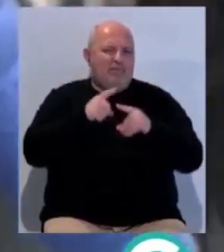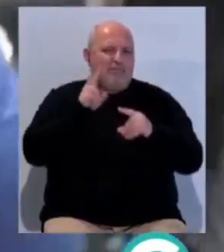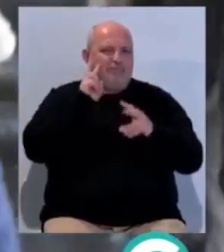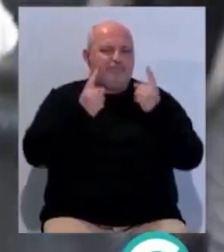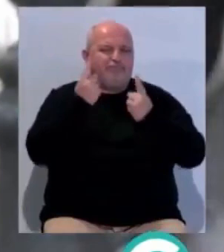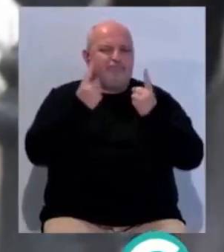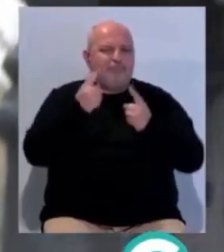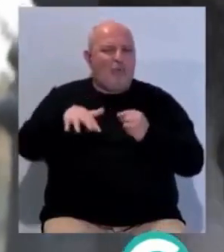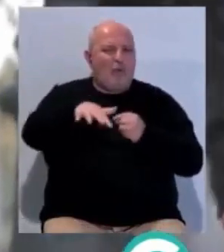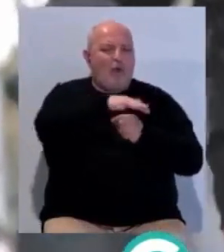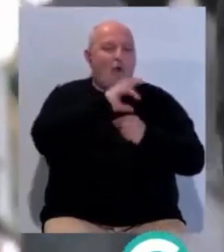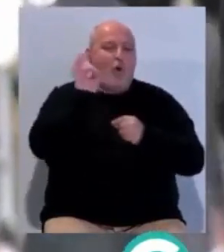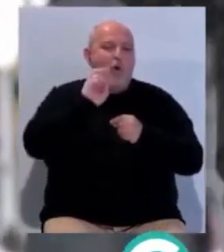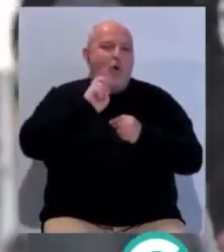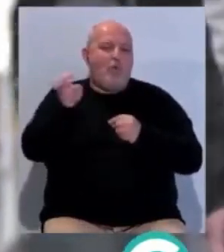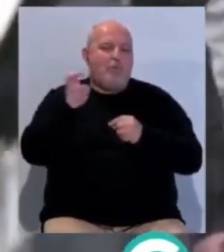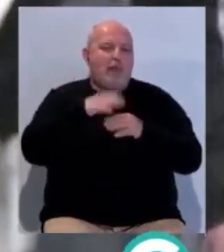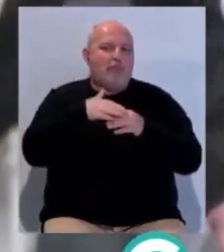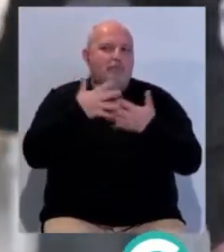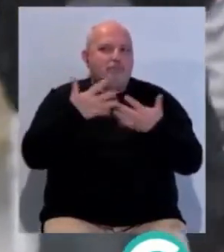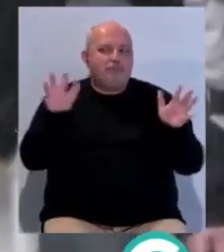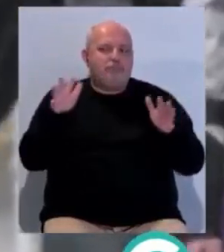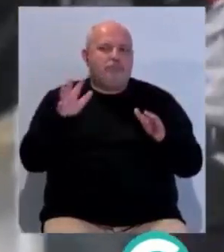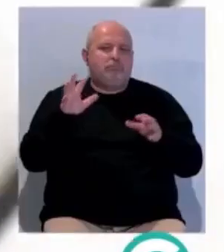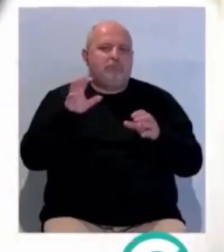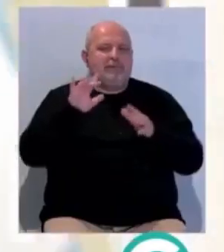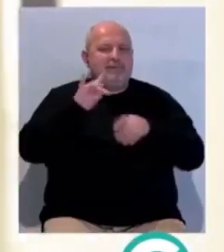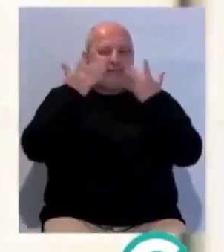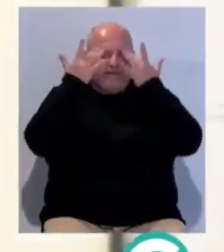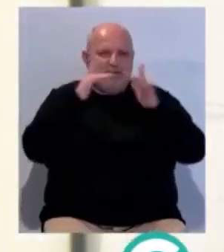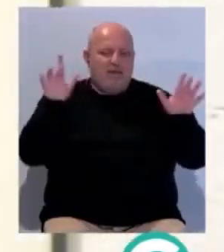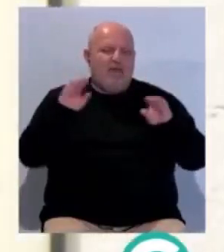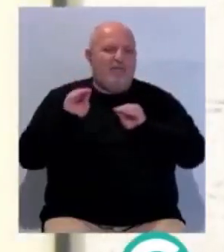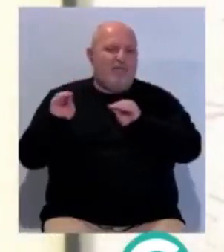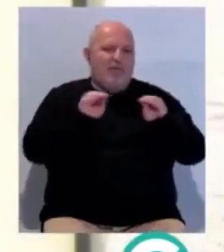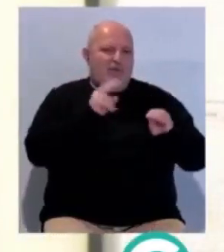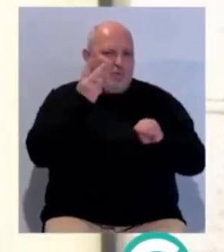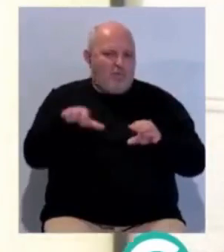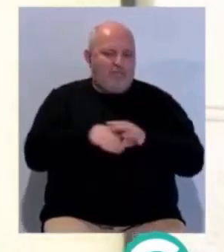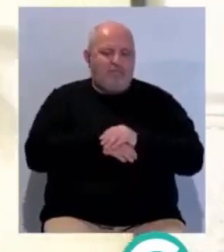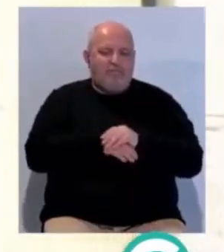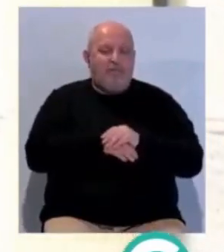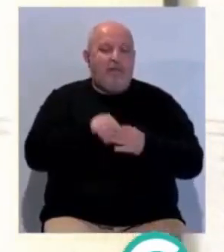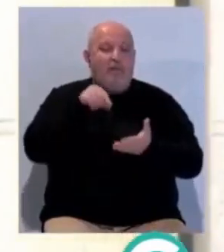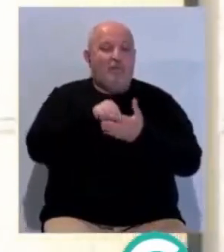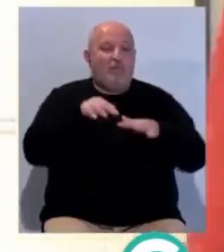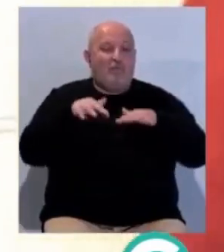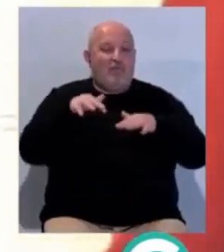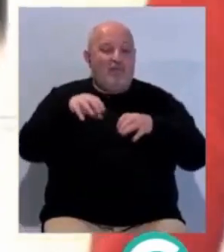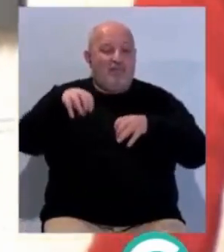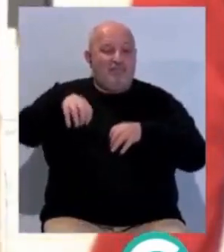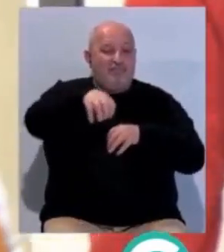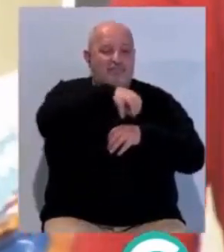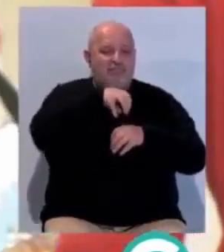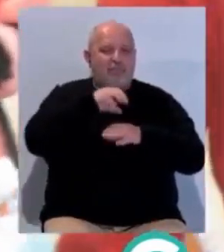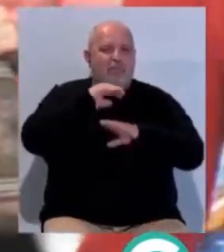algún lugar específico o incluso para llevar a cabo una acción de sensibilización y formación. Estos puntos móviles incluirán una